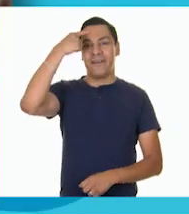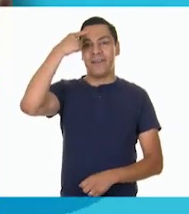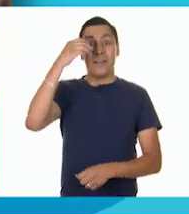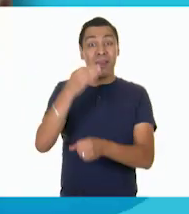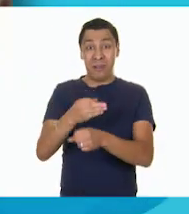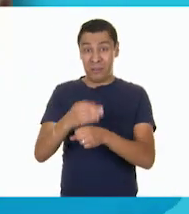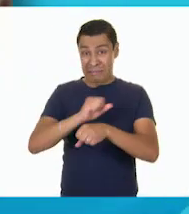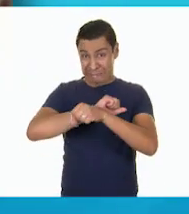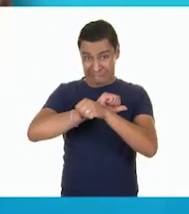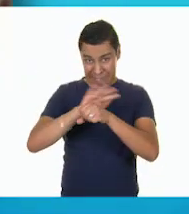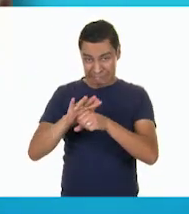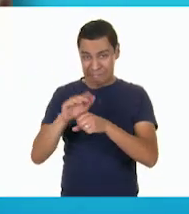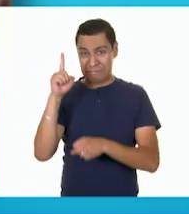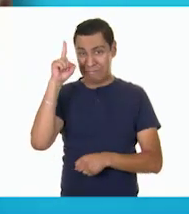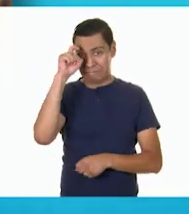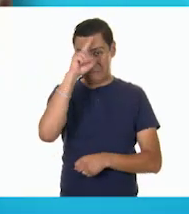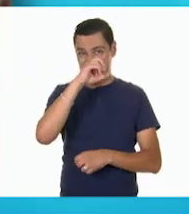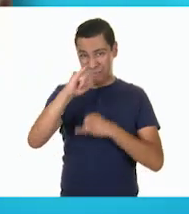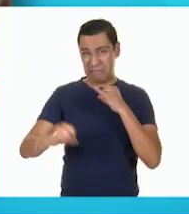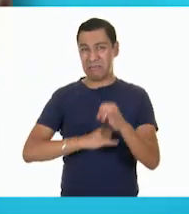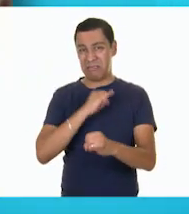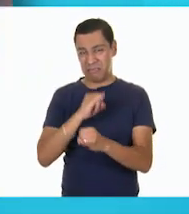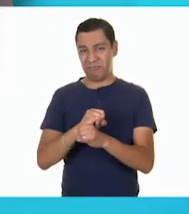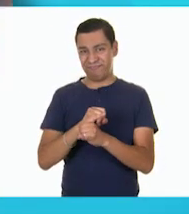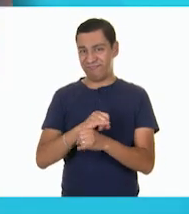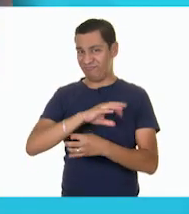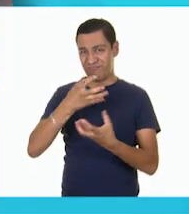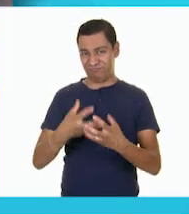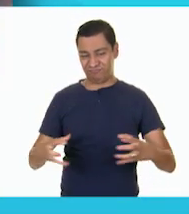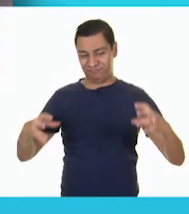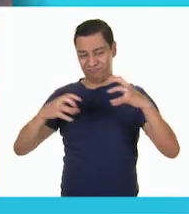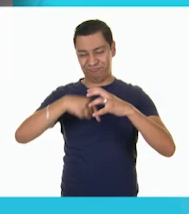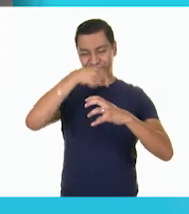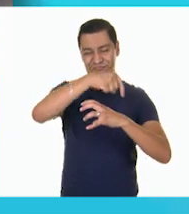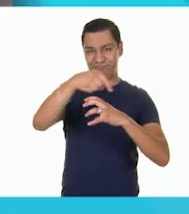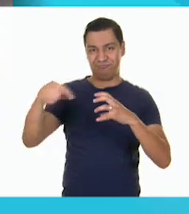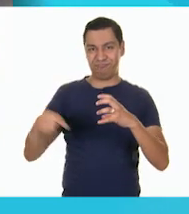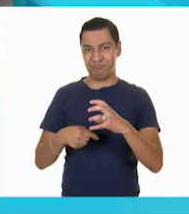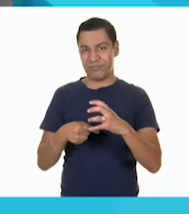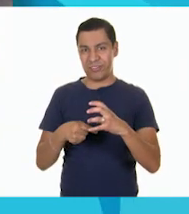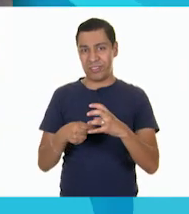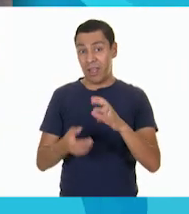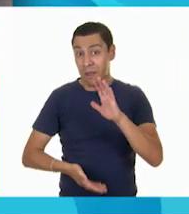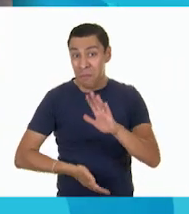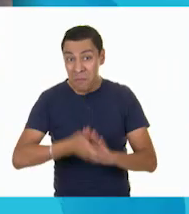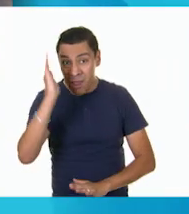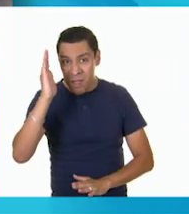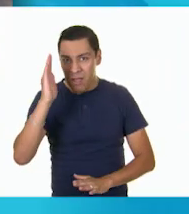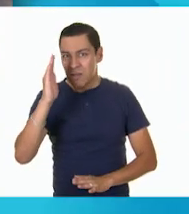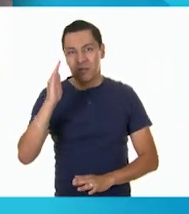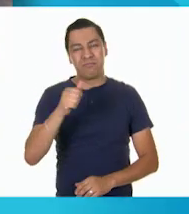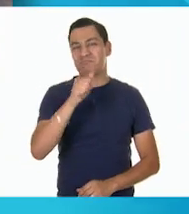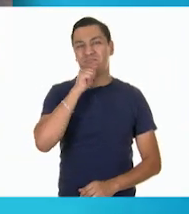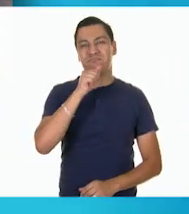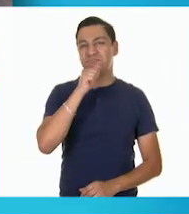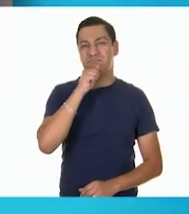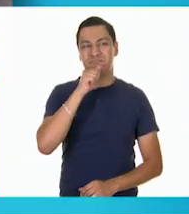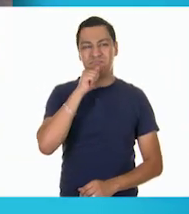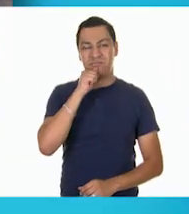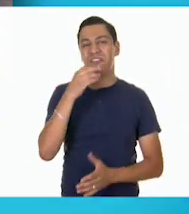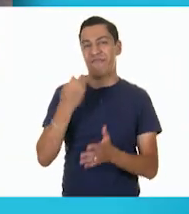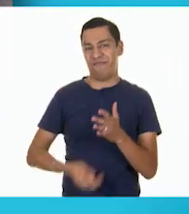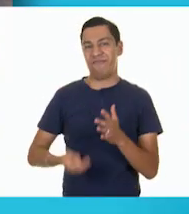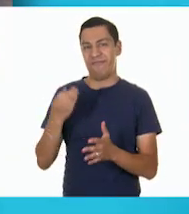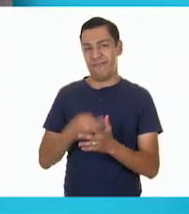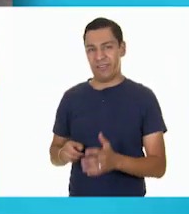estamos pasando por una pandemia a nivel internacional, desafortunadamente todavía no nos es posible regresar a realizar las actividades cotidianas